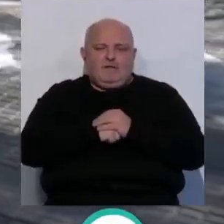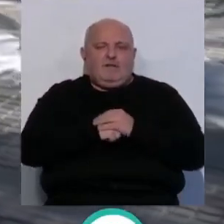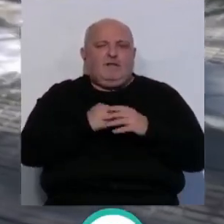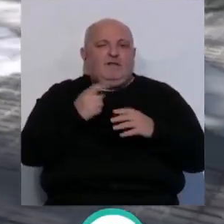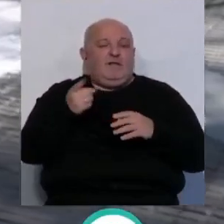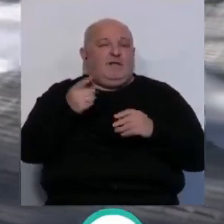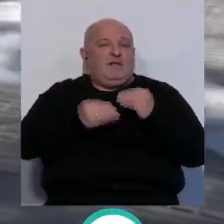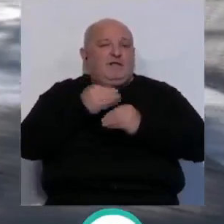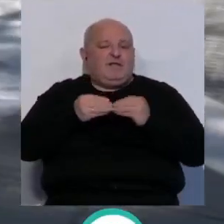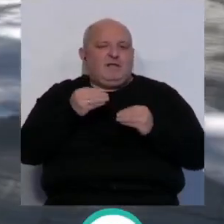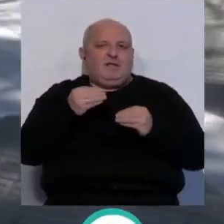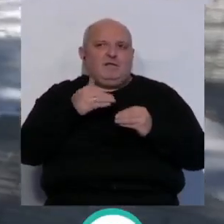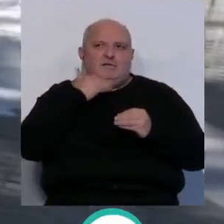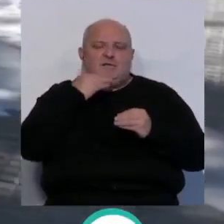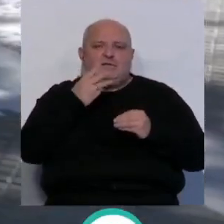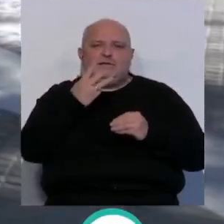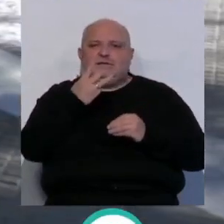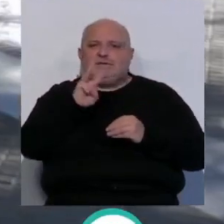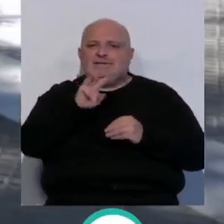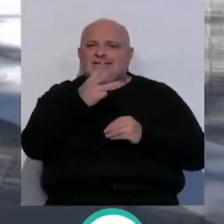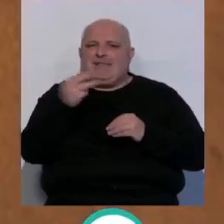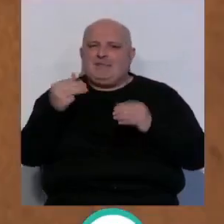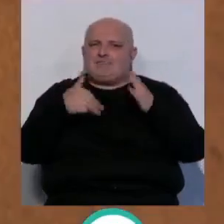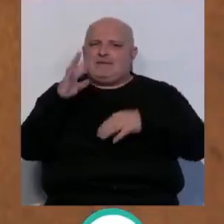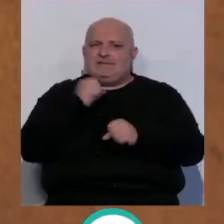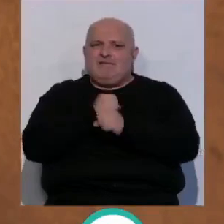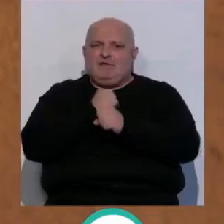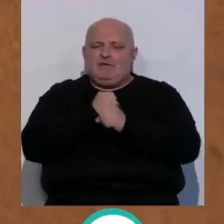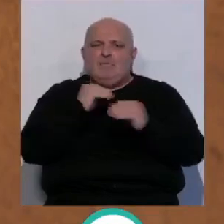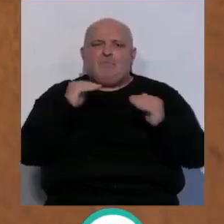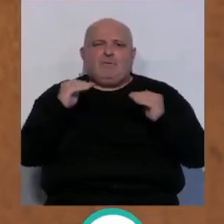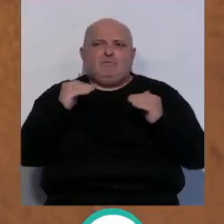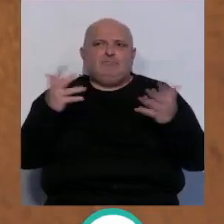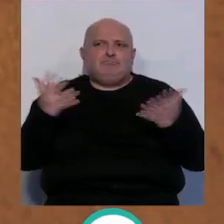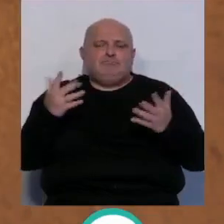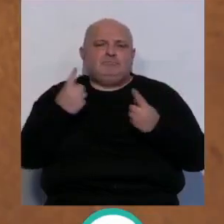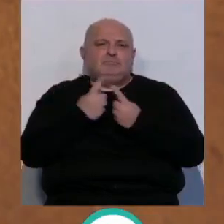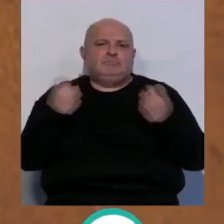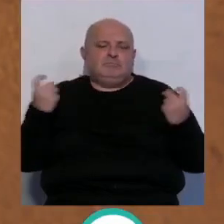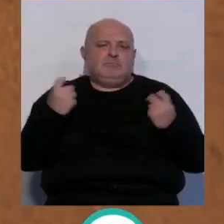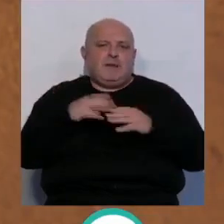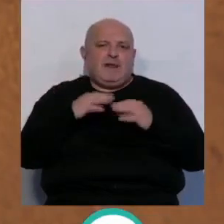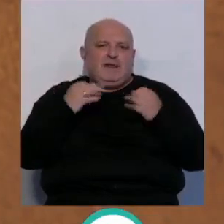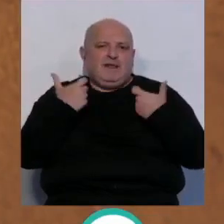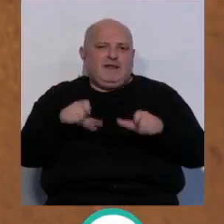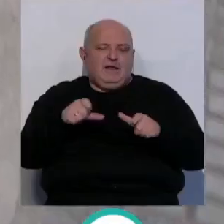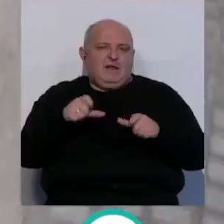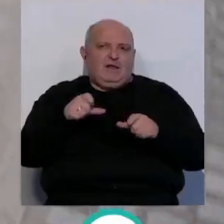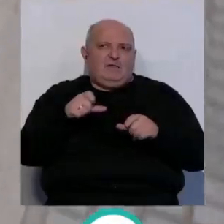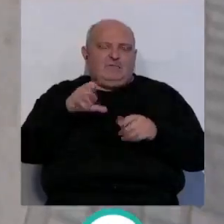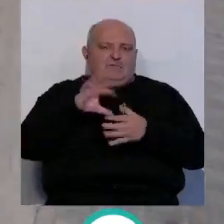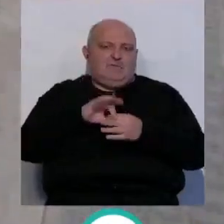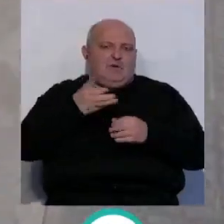refuerzo el personal alcanza los 300 efectivos en los momentos en los que es más necesaria su intervención, según ha